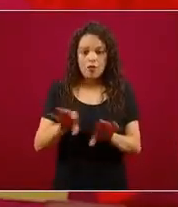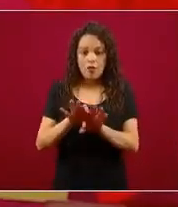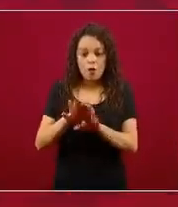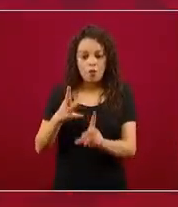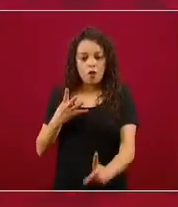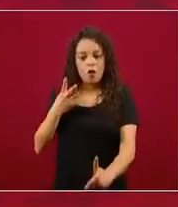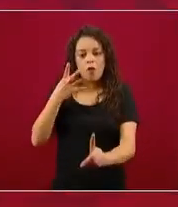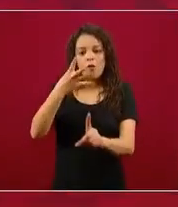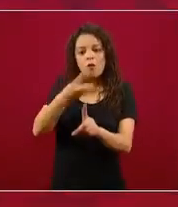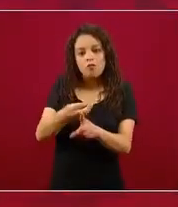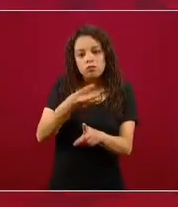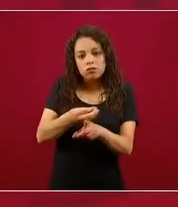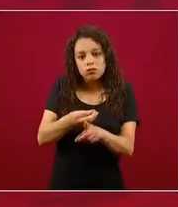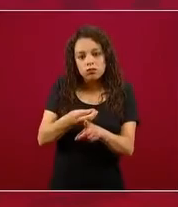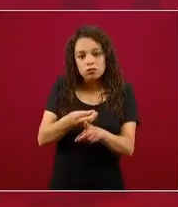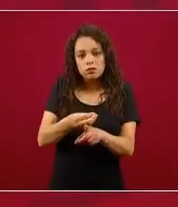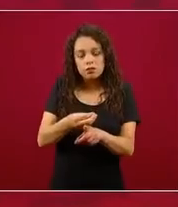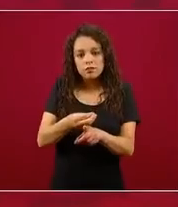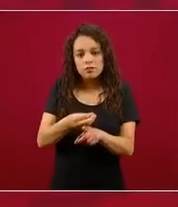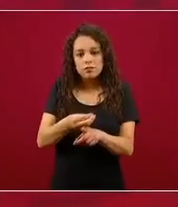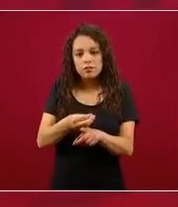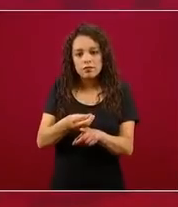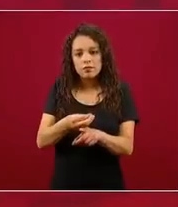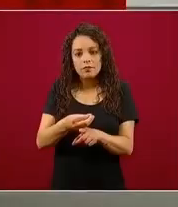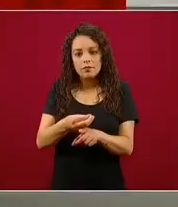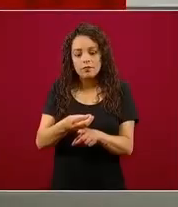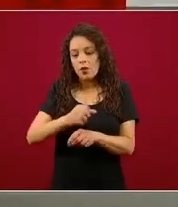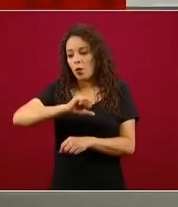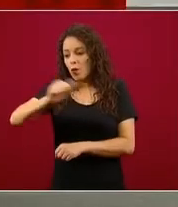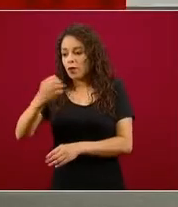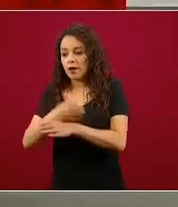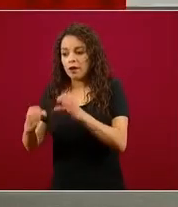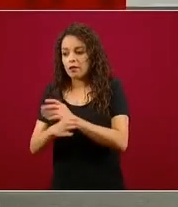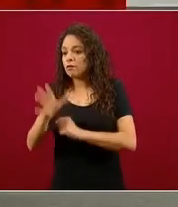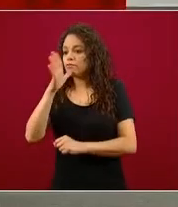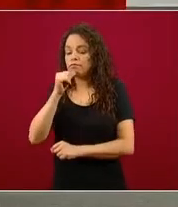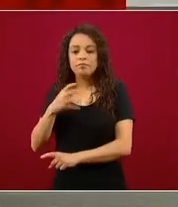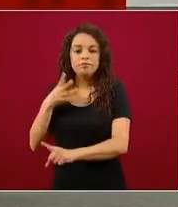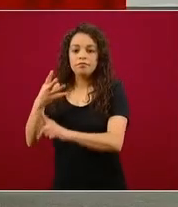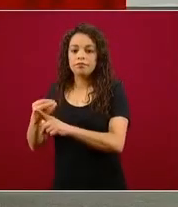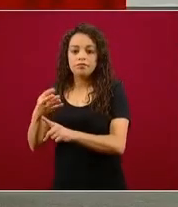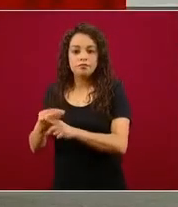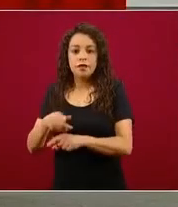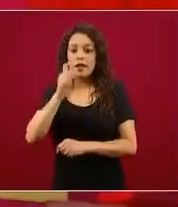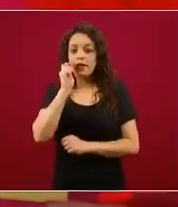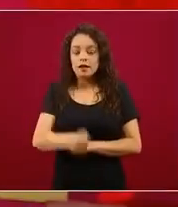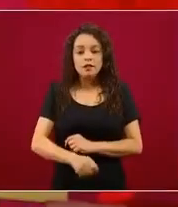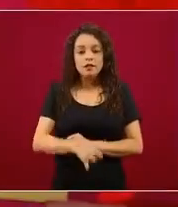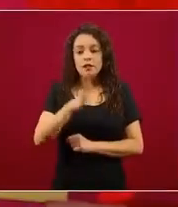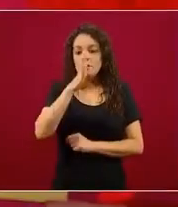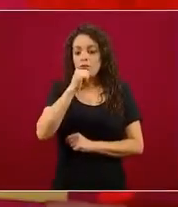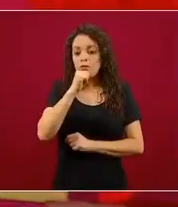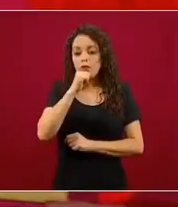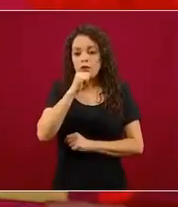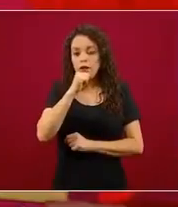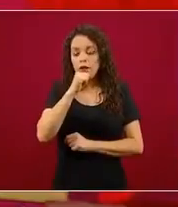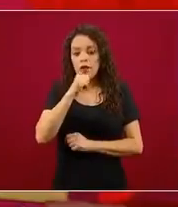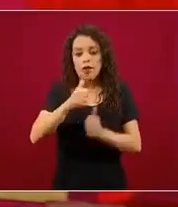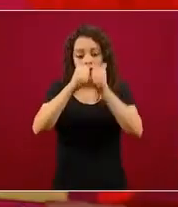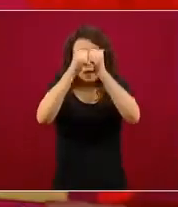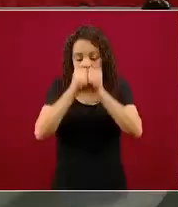que es que no se puede contener a las personas en el espacio privado perpetuamente.